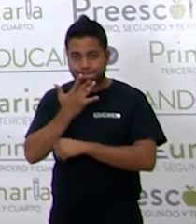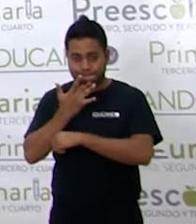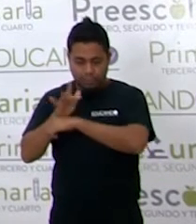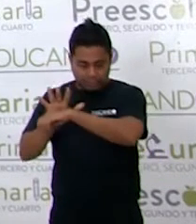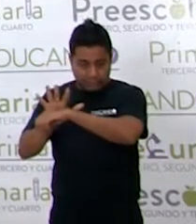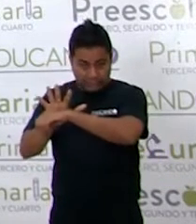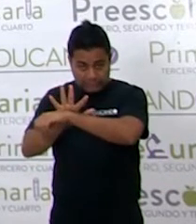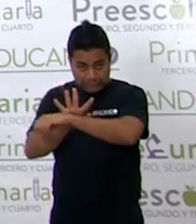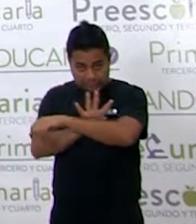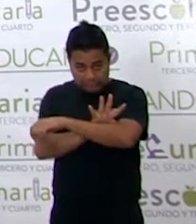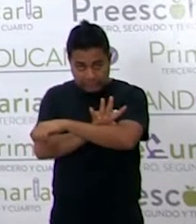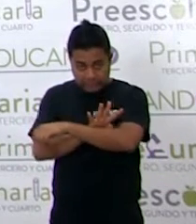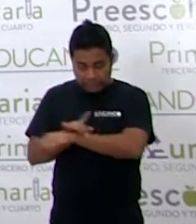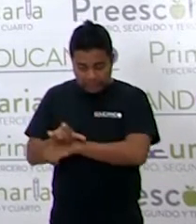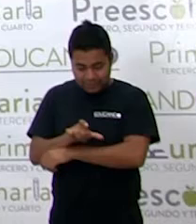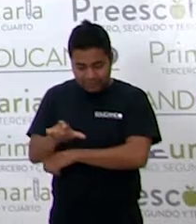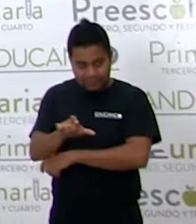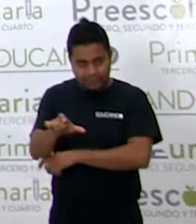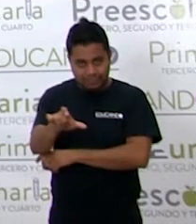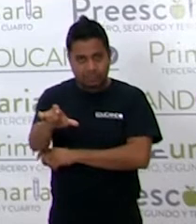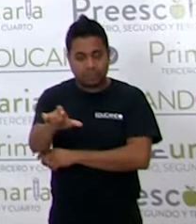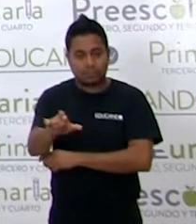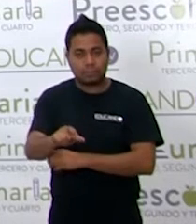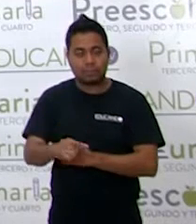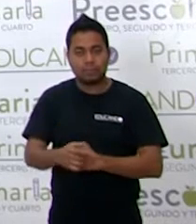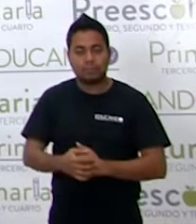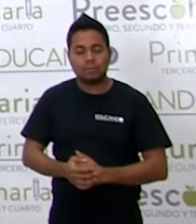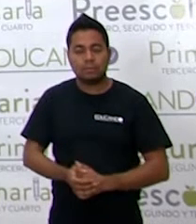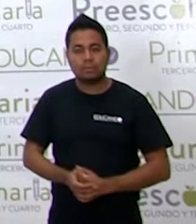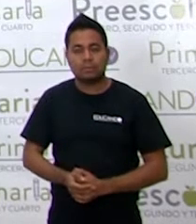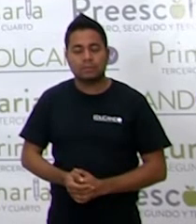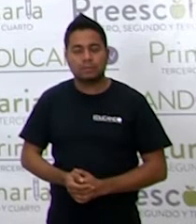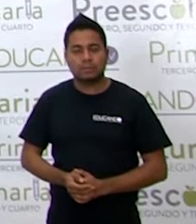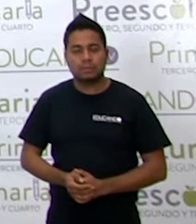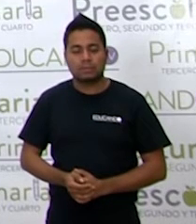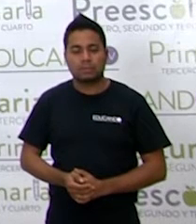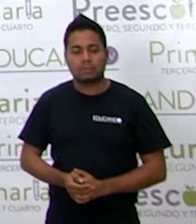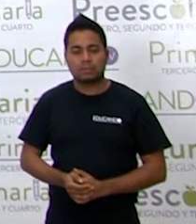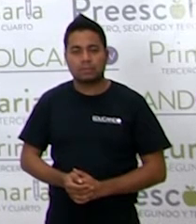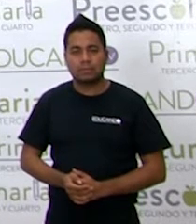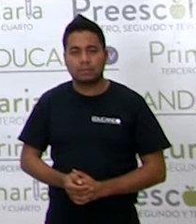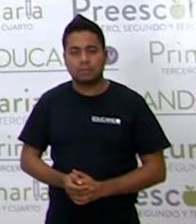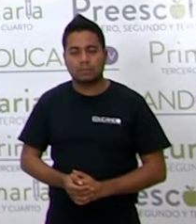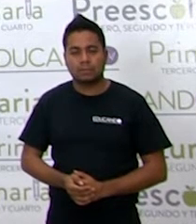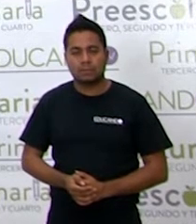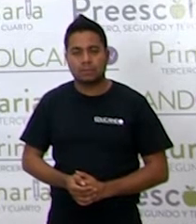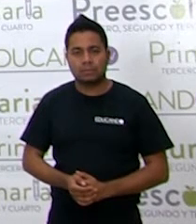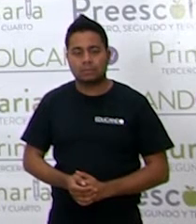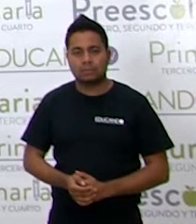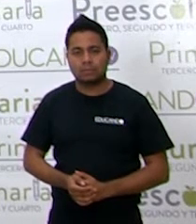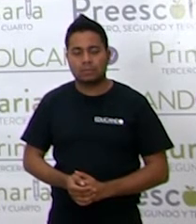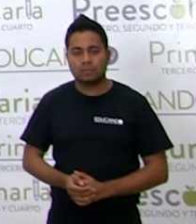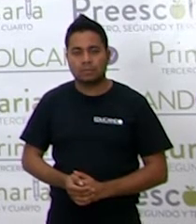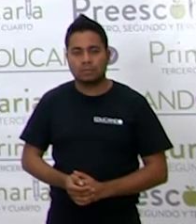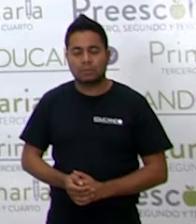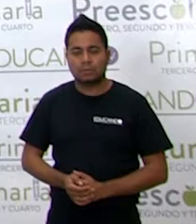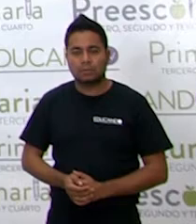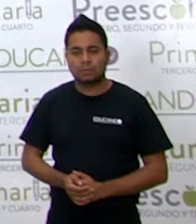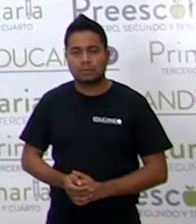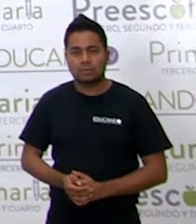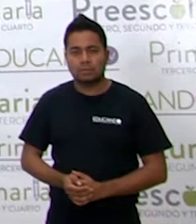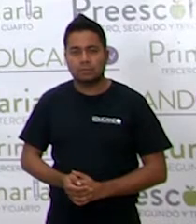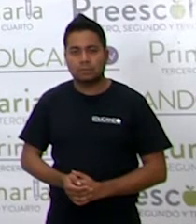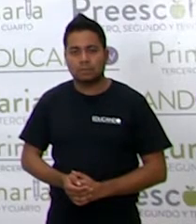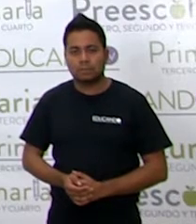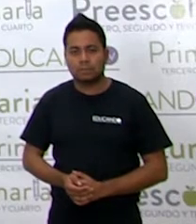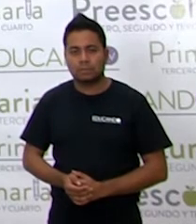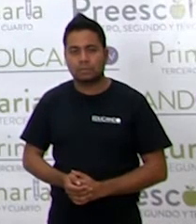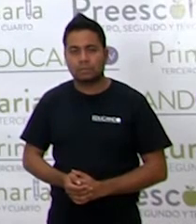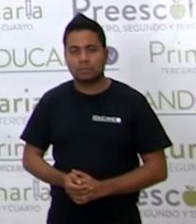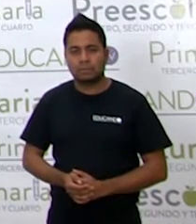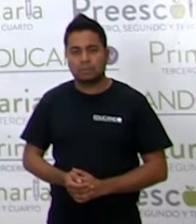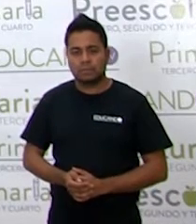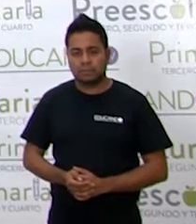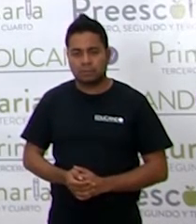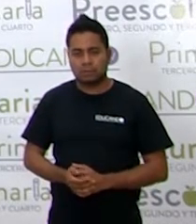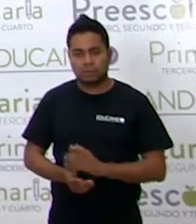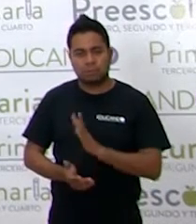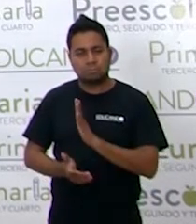fueron